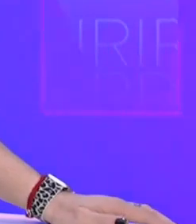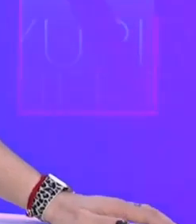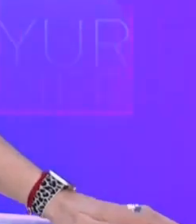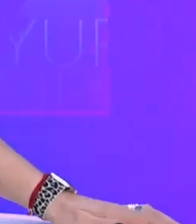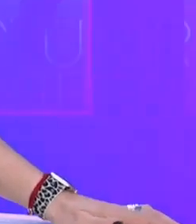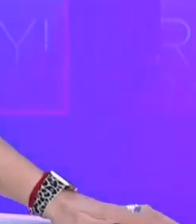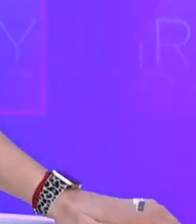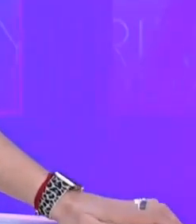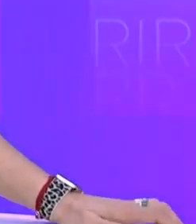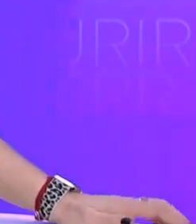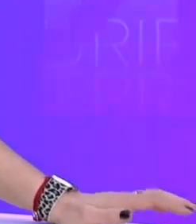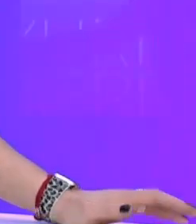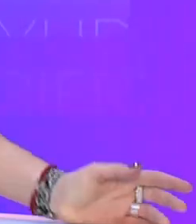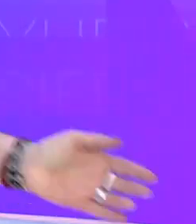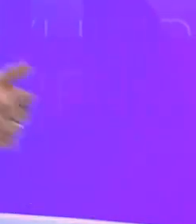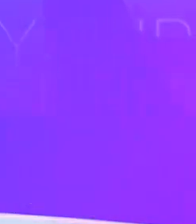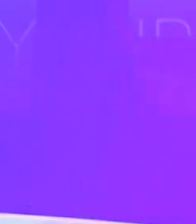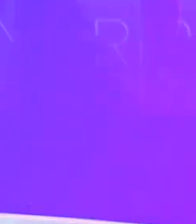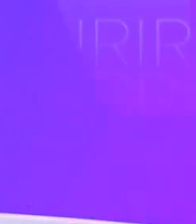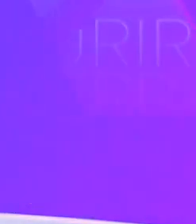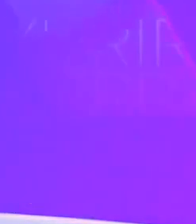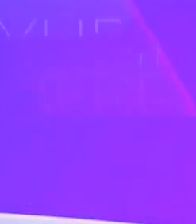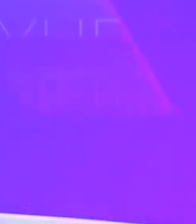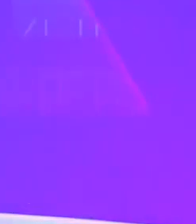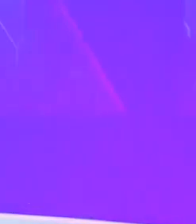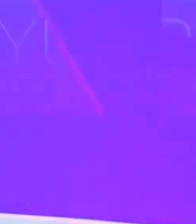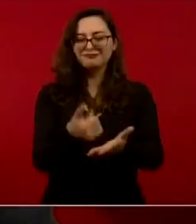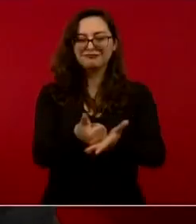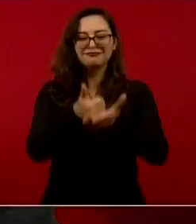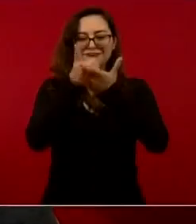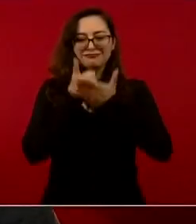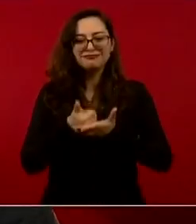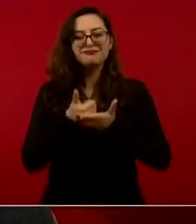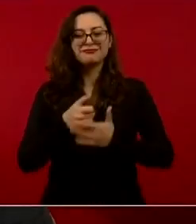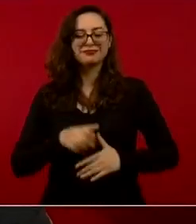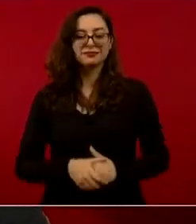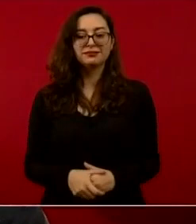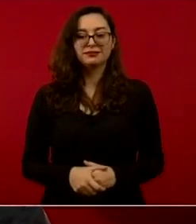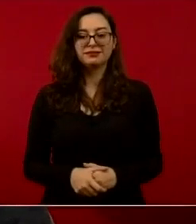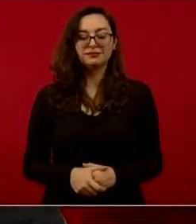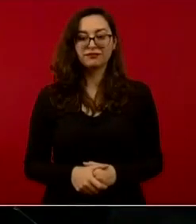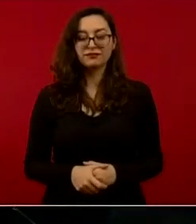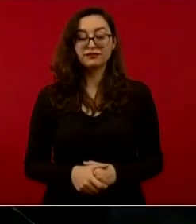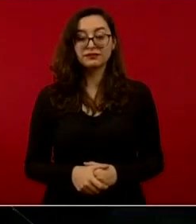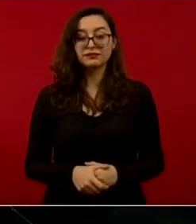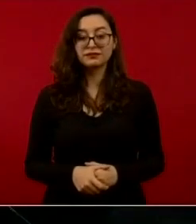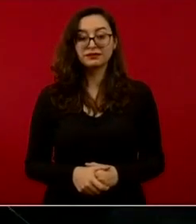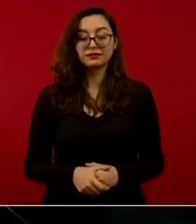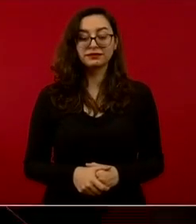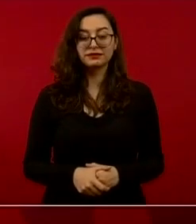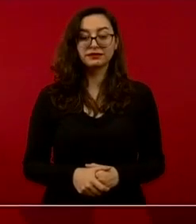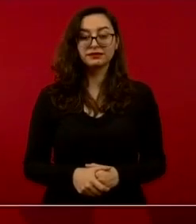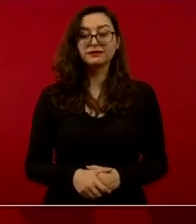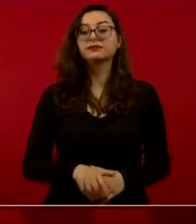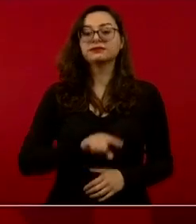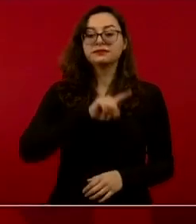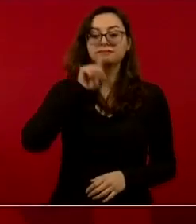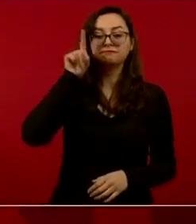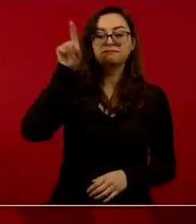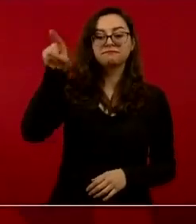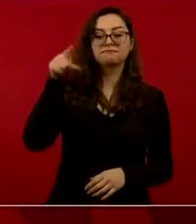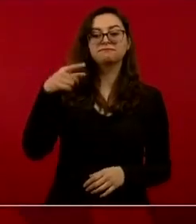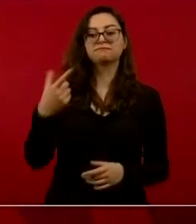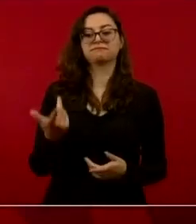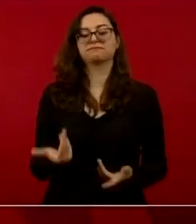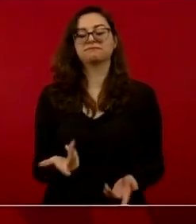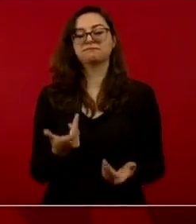Pero tras la derrota en contra de Argentina y de cara al partido decisivo contra Arabia Saudita, López Obrador envió su apoyo a la